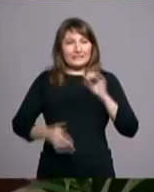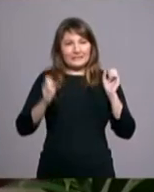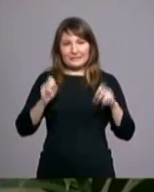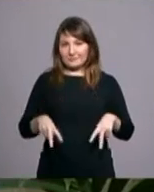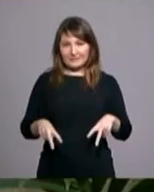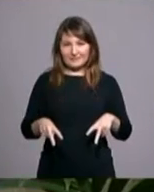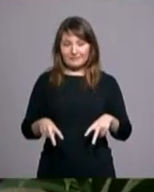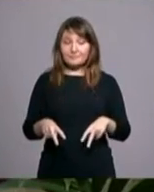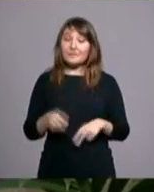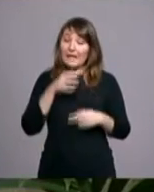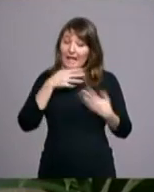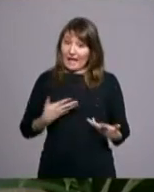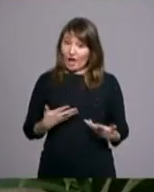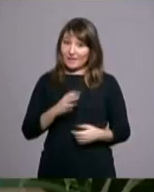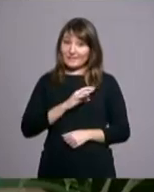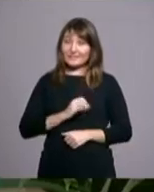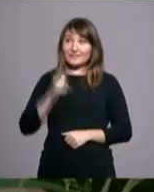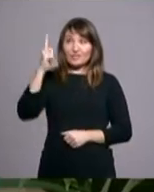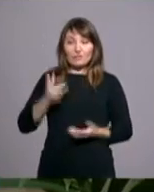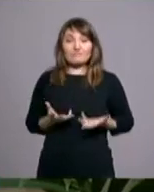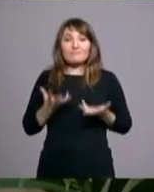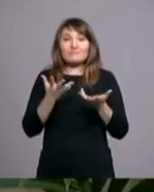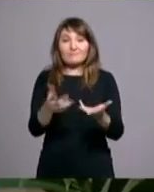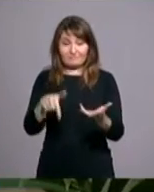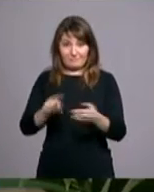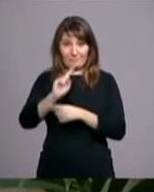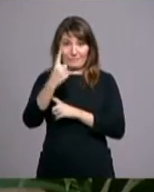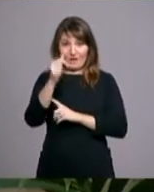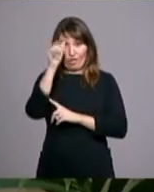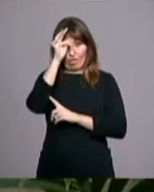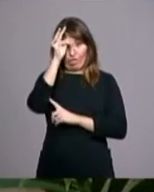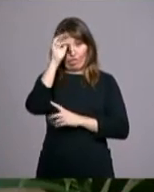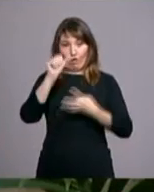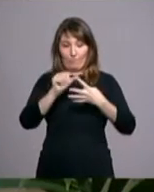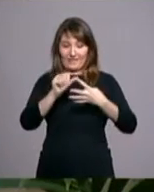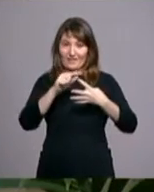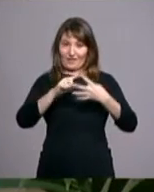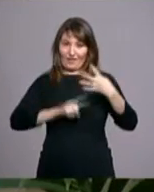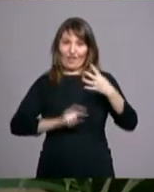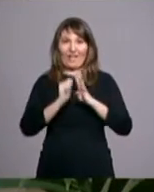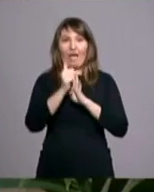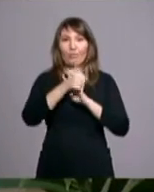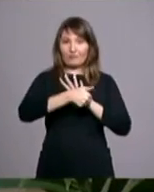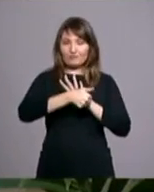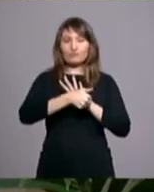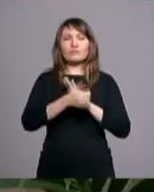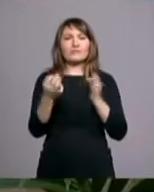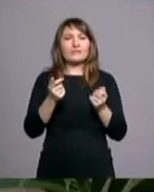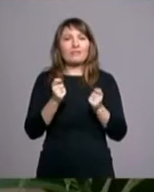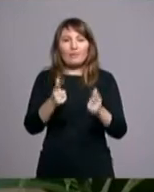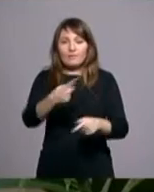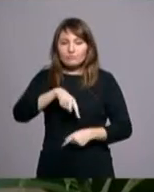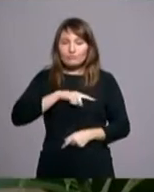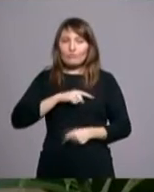actualidad que el Señor hoy nos entrega en este primer domingo de Adviento para cambiar nuestra vida, para